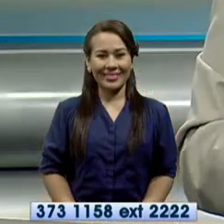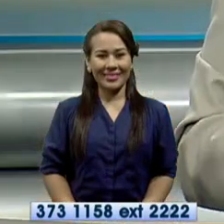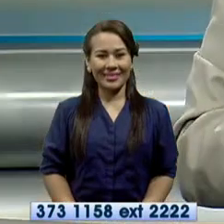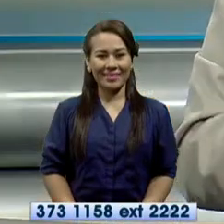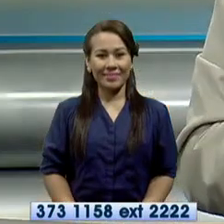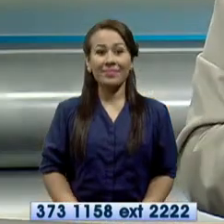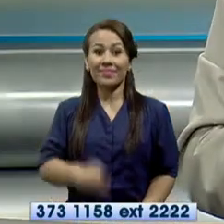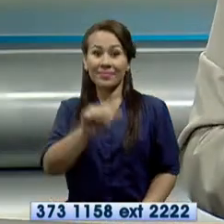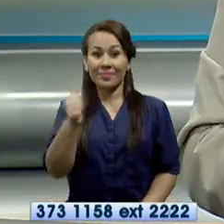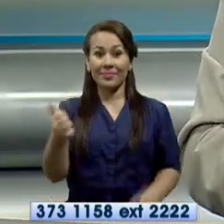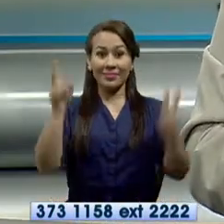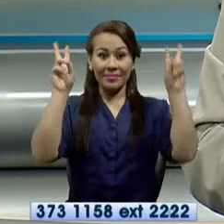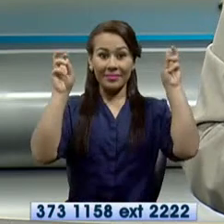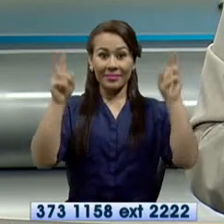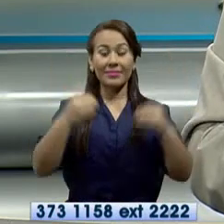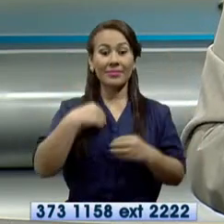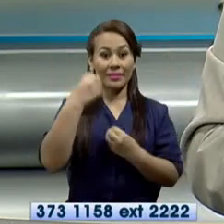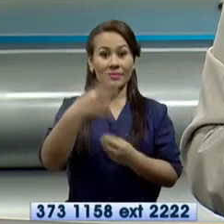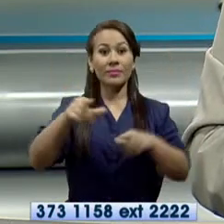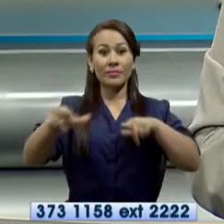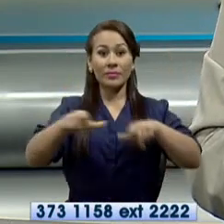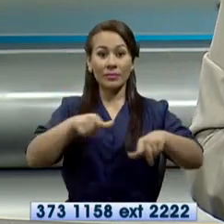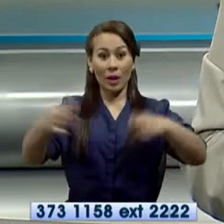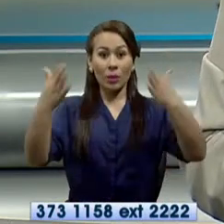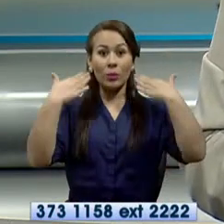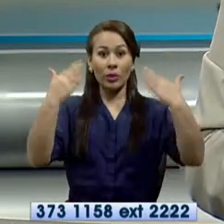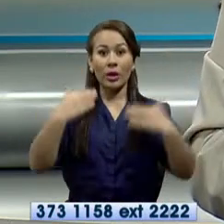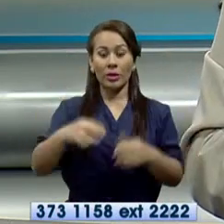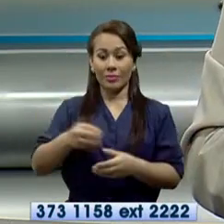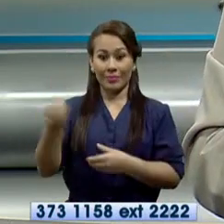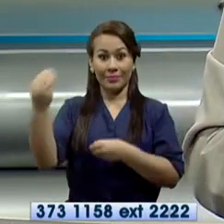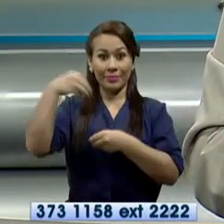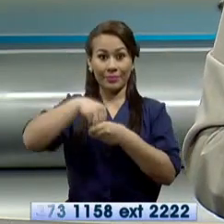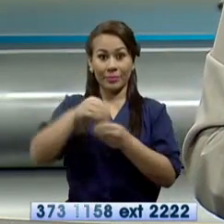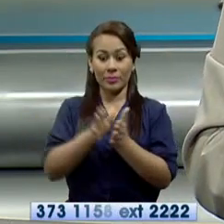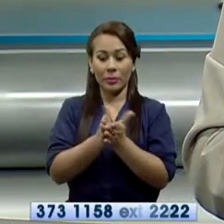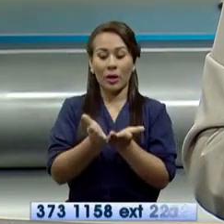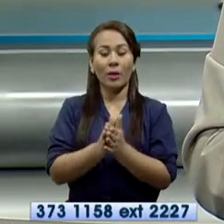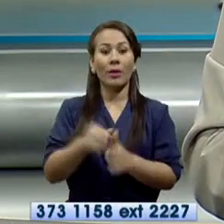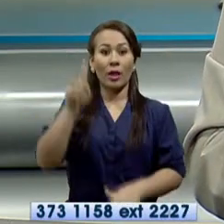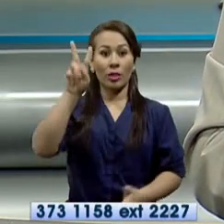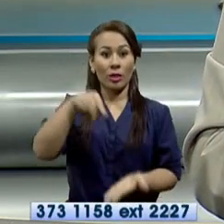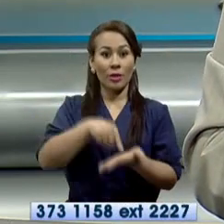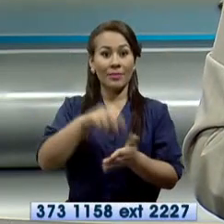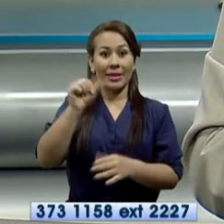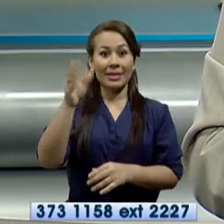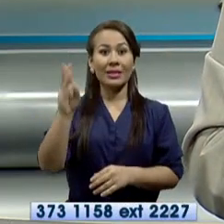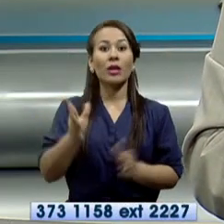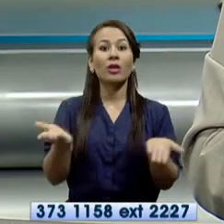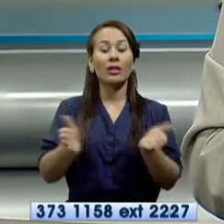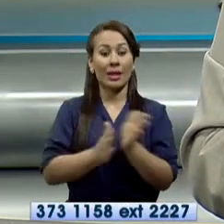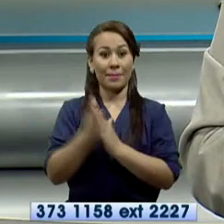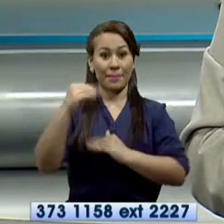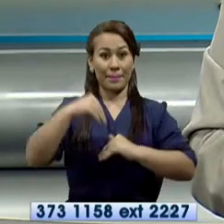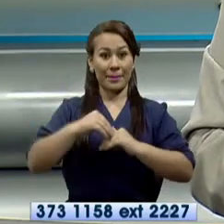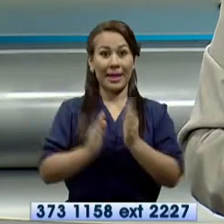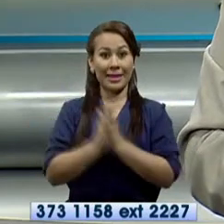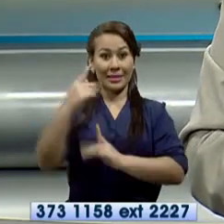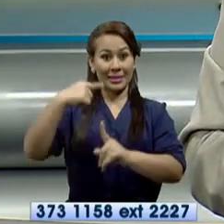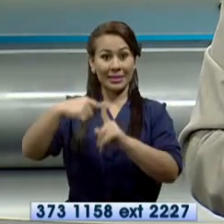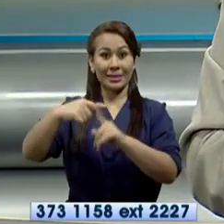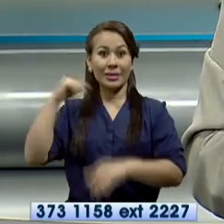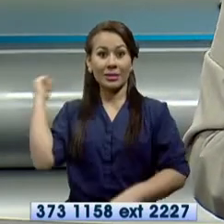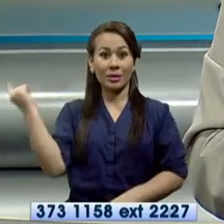En otro tema les informamos que en Guayaquil la colecta Múnera 2016 se llevará a cabo este domingo 20 de marzo en